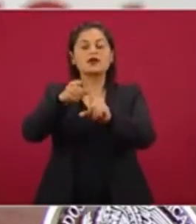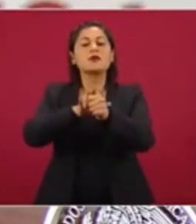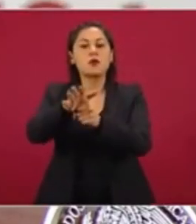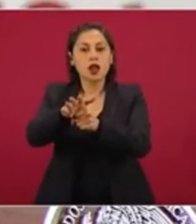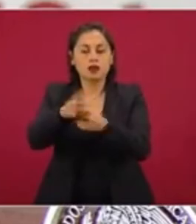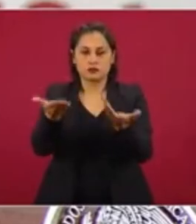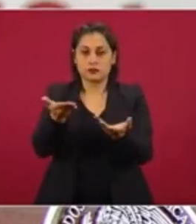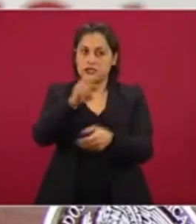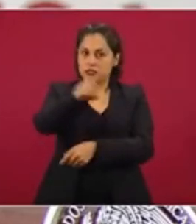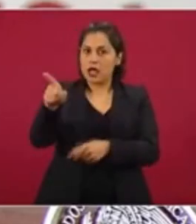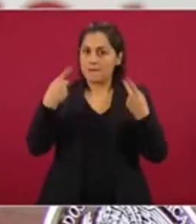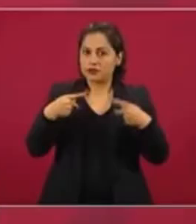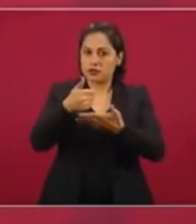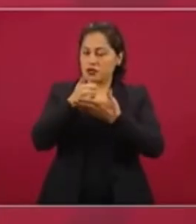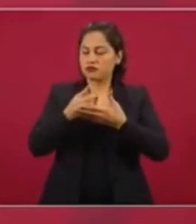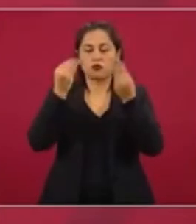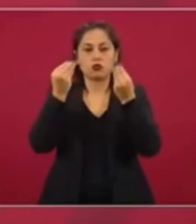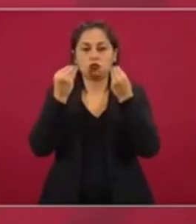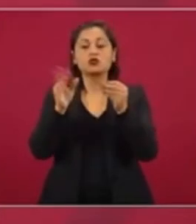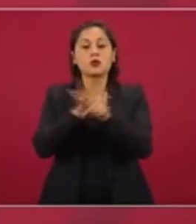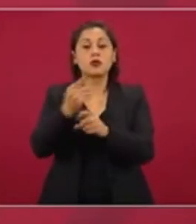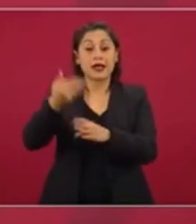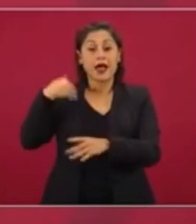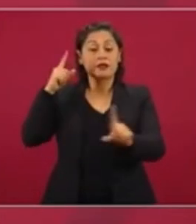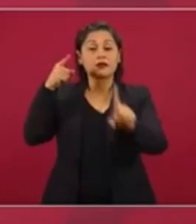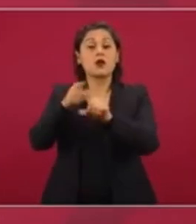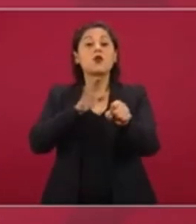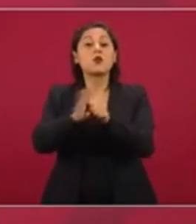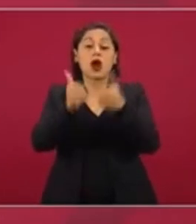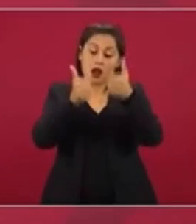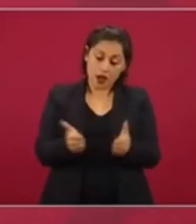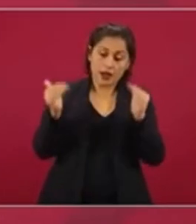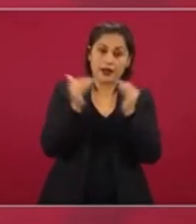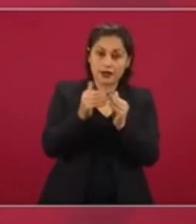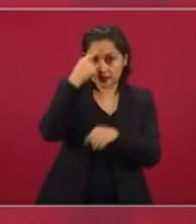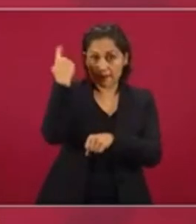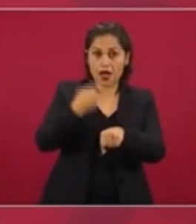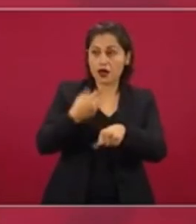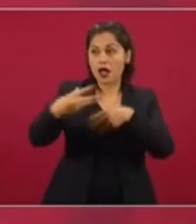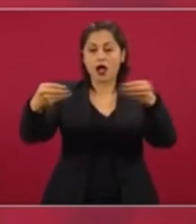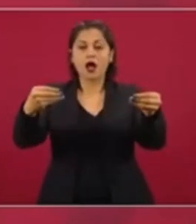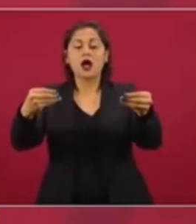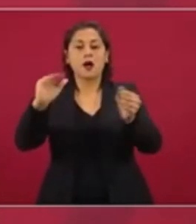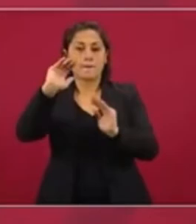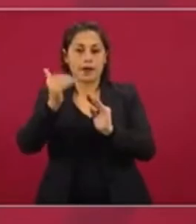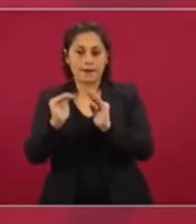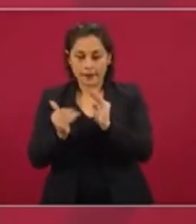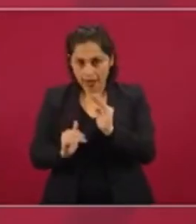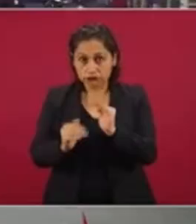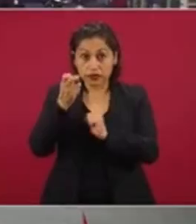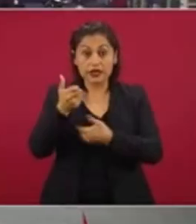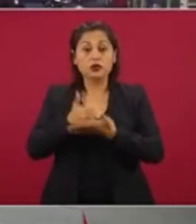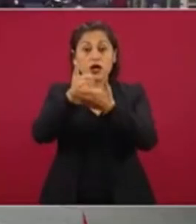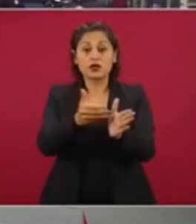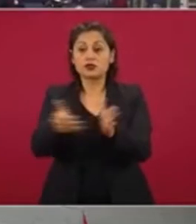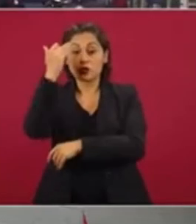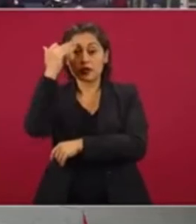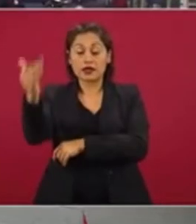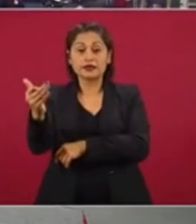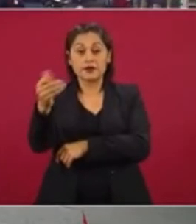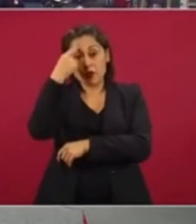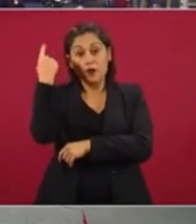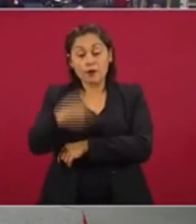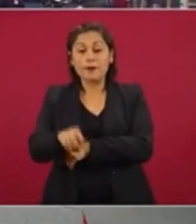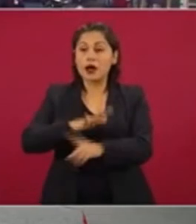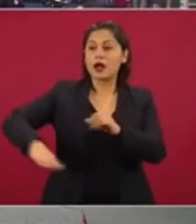guardarnos para disminuir, reducir el contagio y ganar tiempo con el propósito de levantar